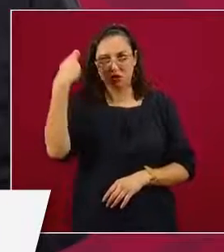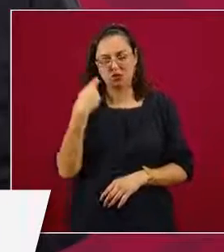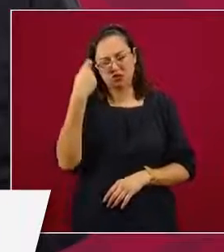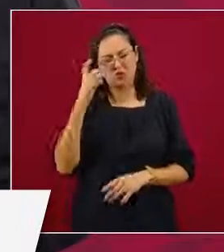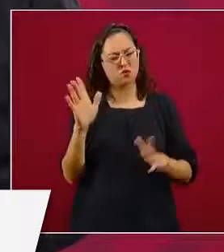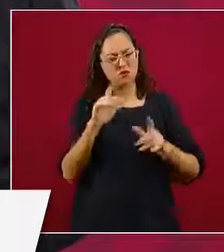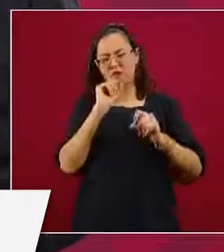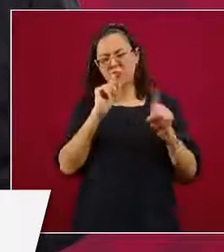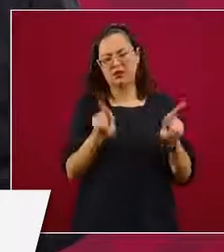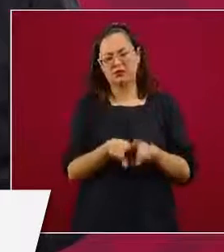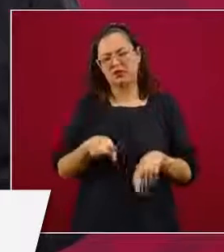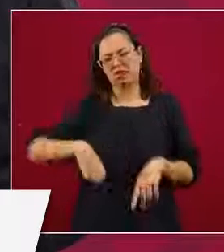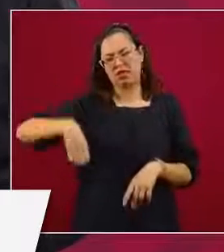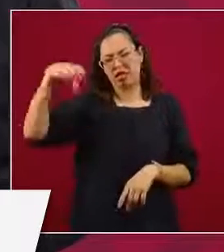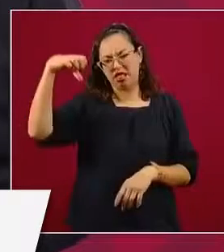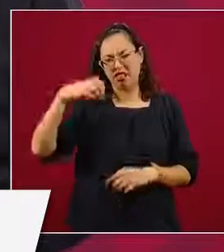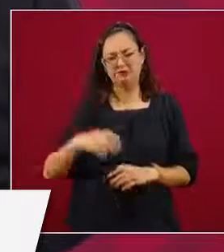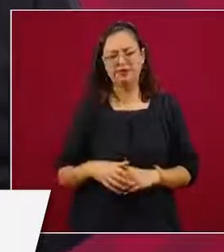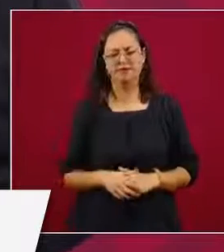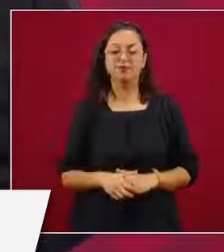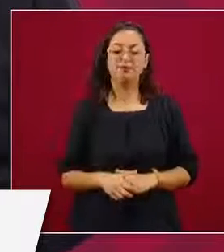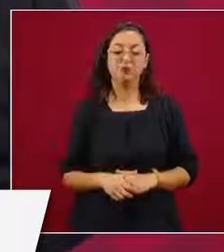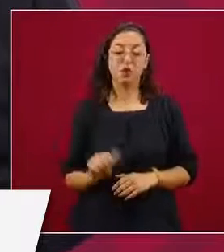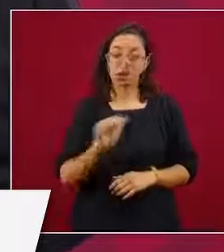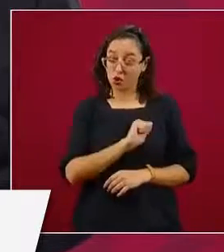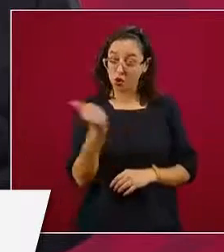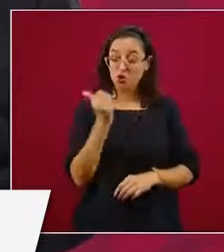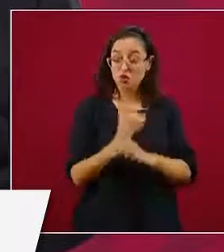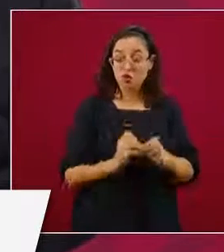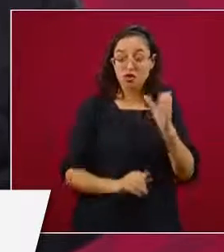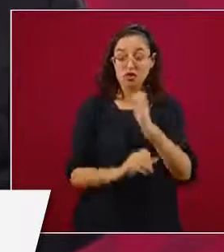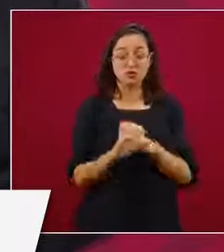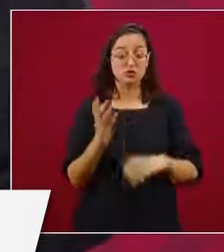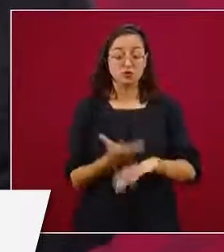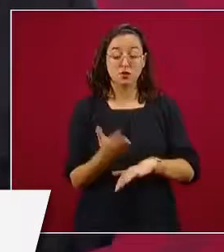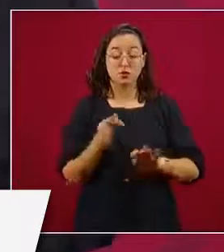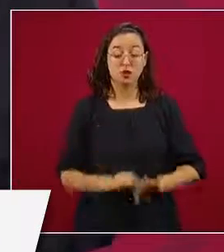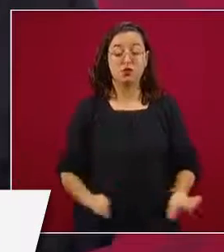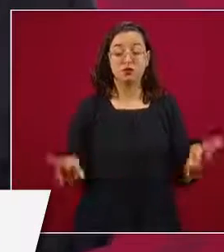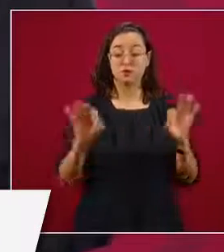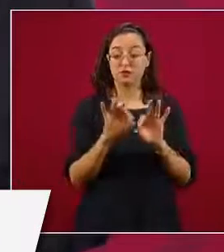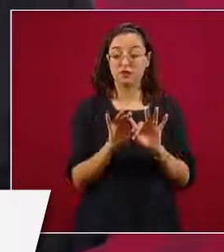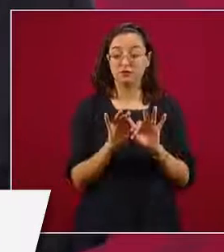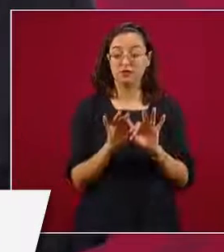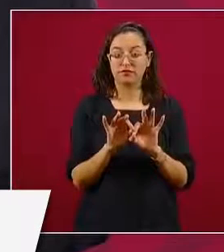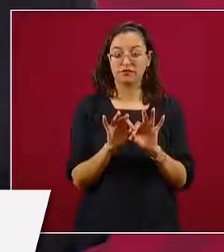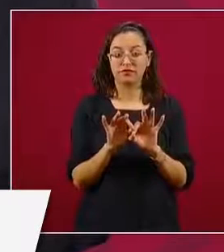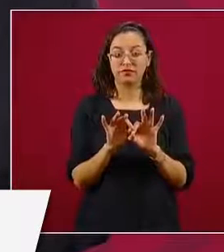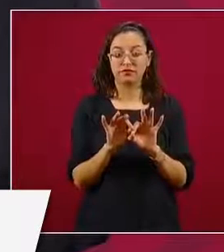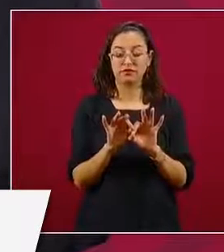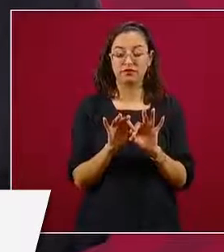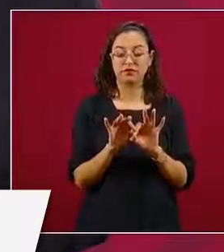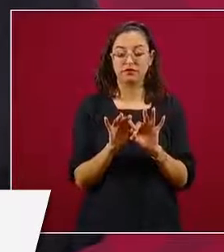Otro elemento muy importante, porque había